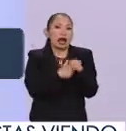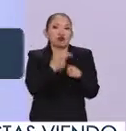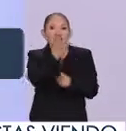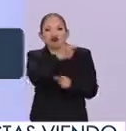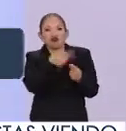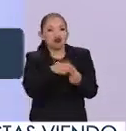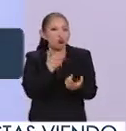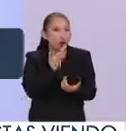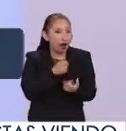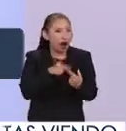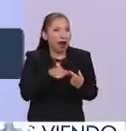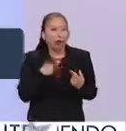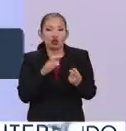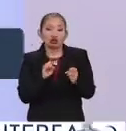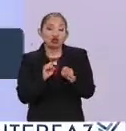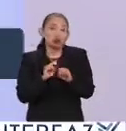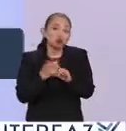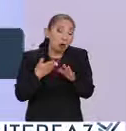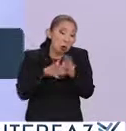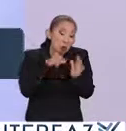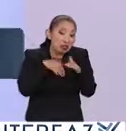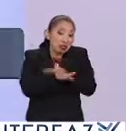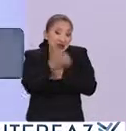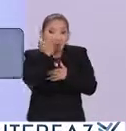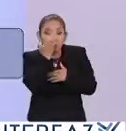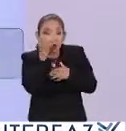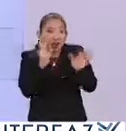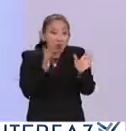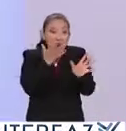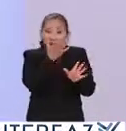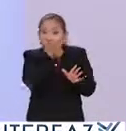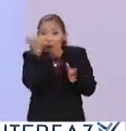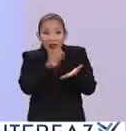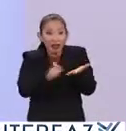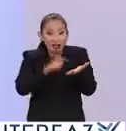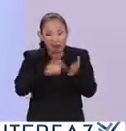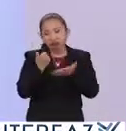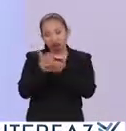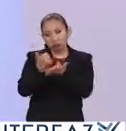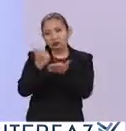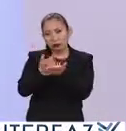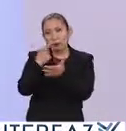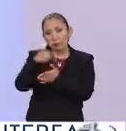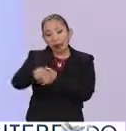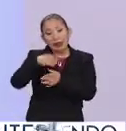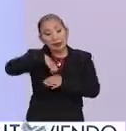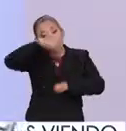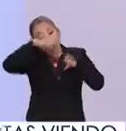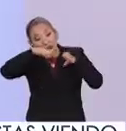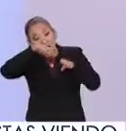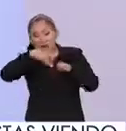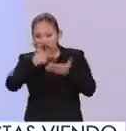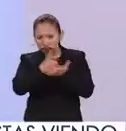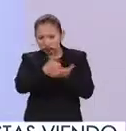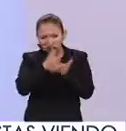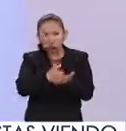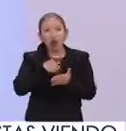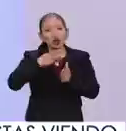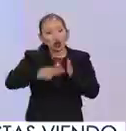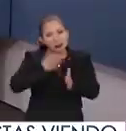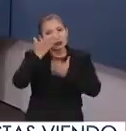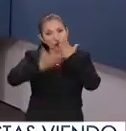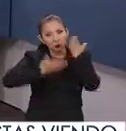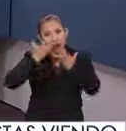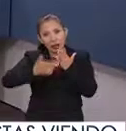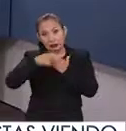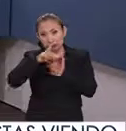económica, social o de acceso a una escuela. Y el INEA está para ello, para brindarles esa oportunidad de regresar al